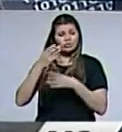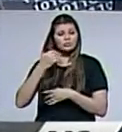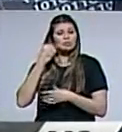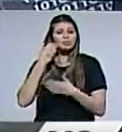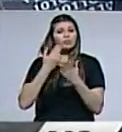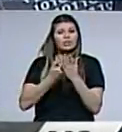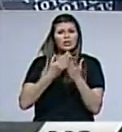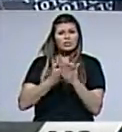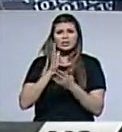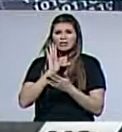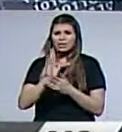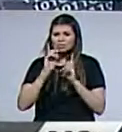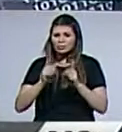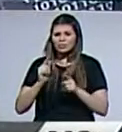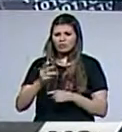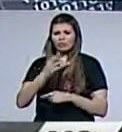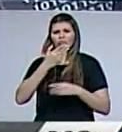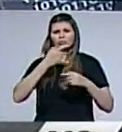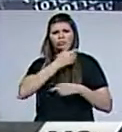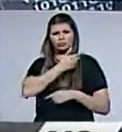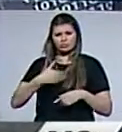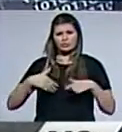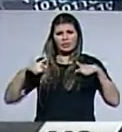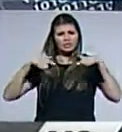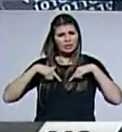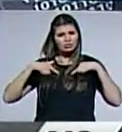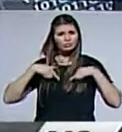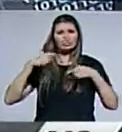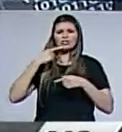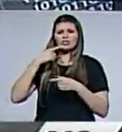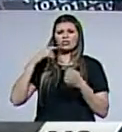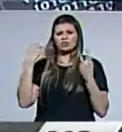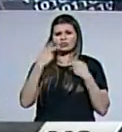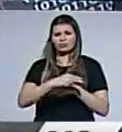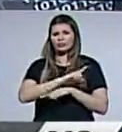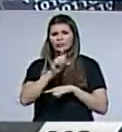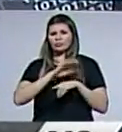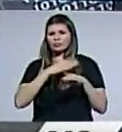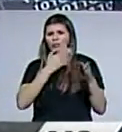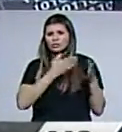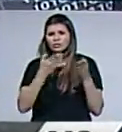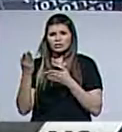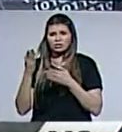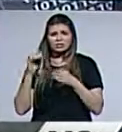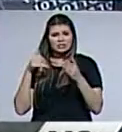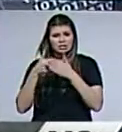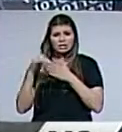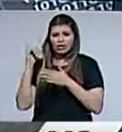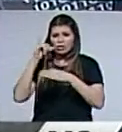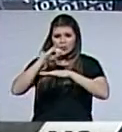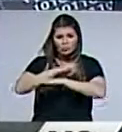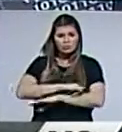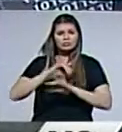que el mismo alcalde de la capital de los Estados Unidos le desconvocó estando él ya en el aeropuerto.